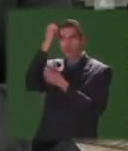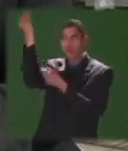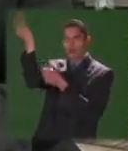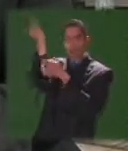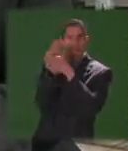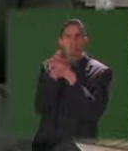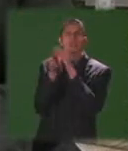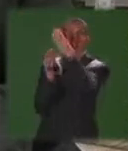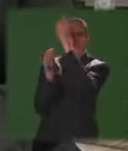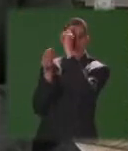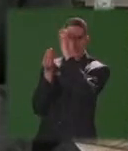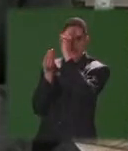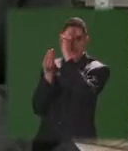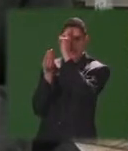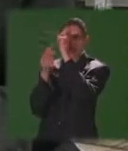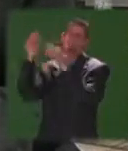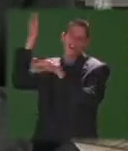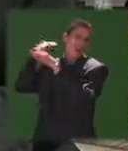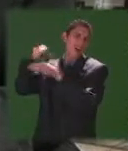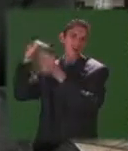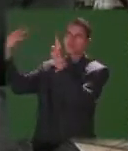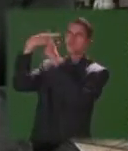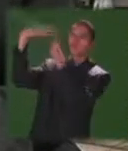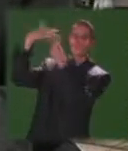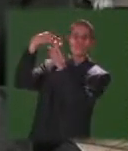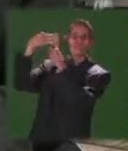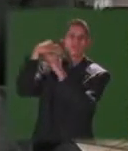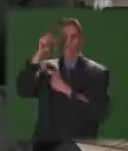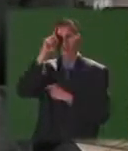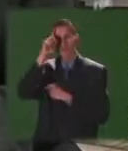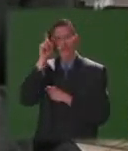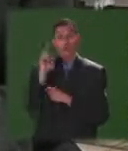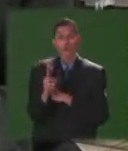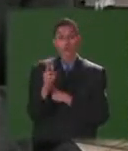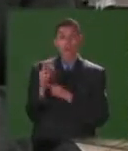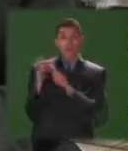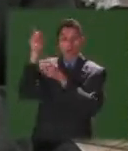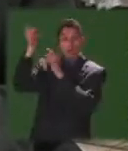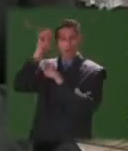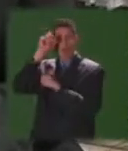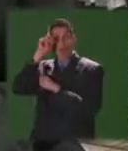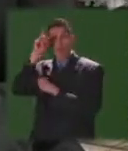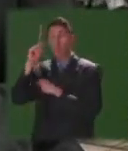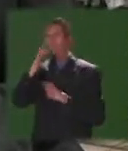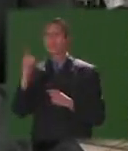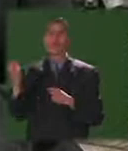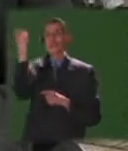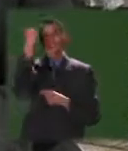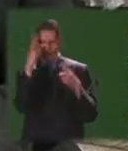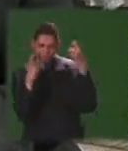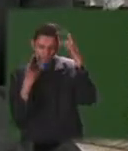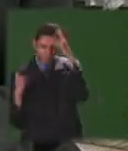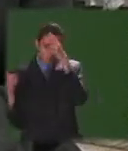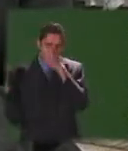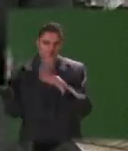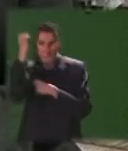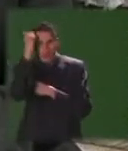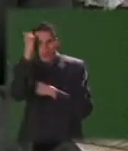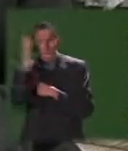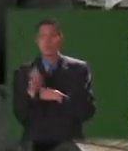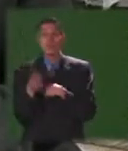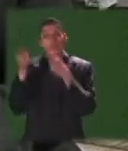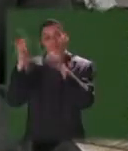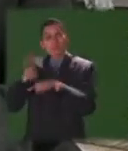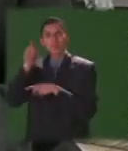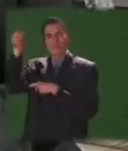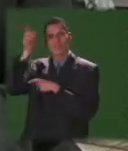alemana teníamos mucha influencia de Alemania no solamente porque Alemania era pionera digamos en su reflexión sobre cosas